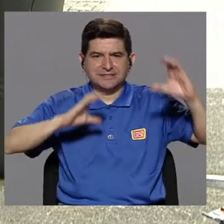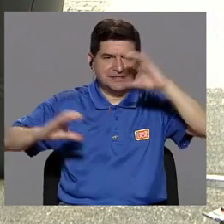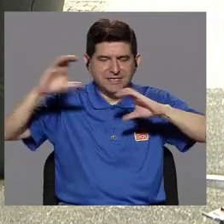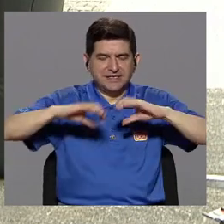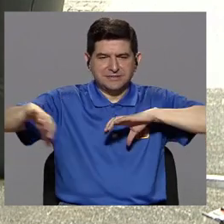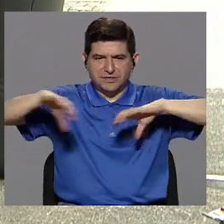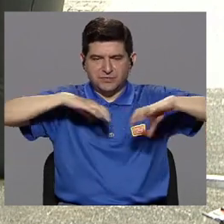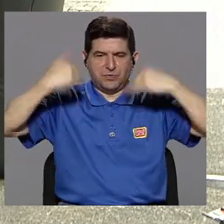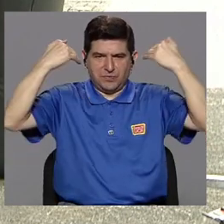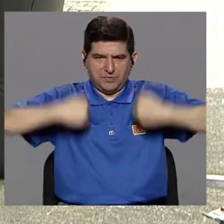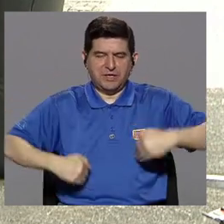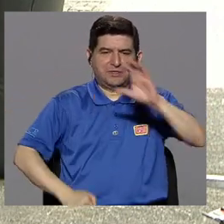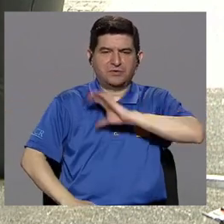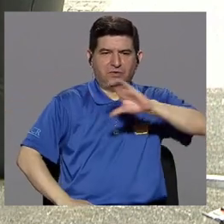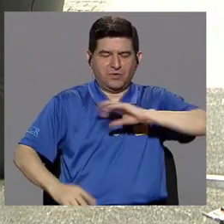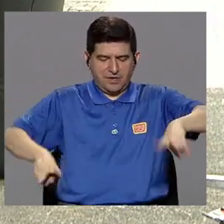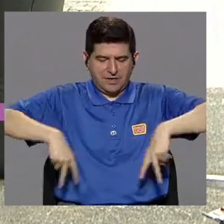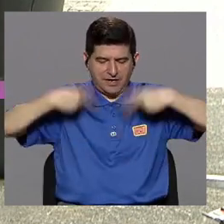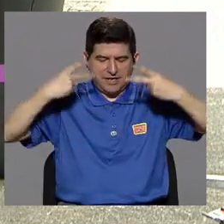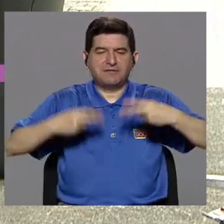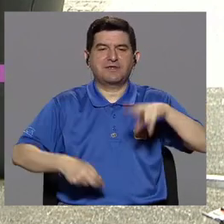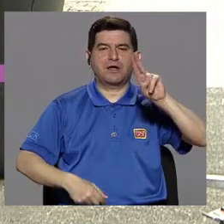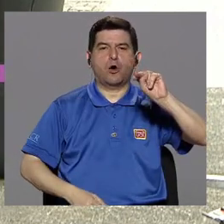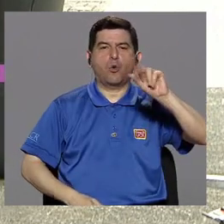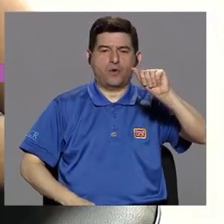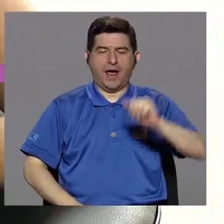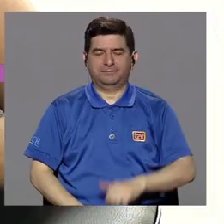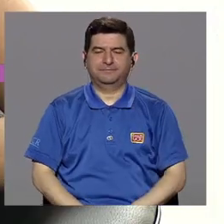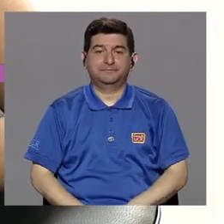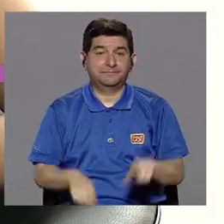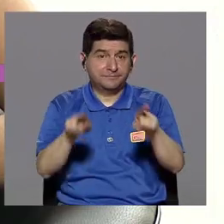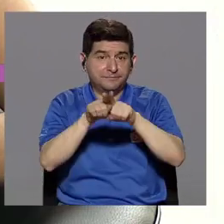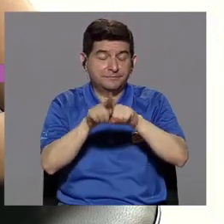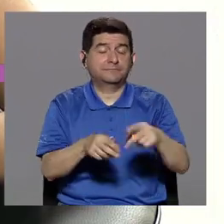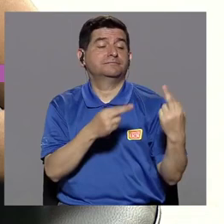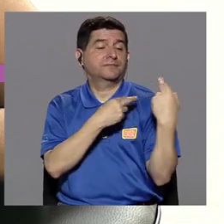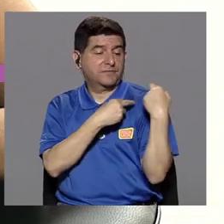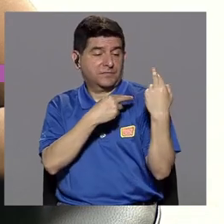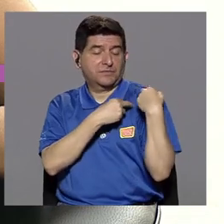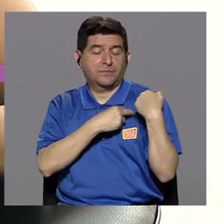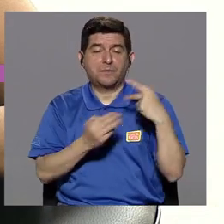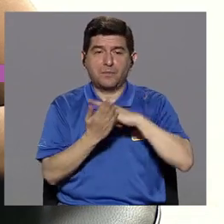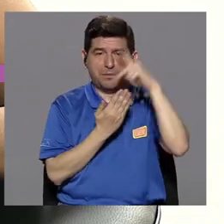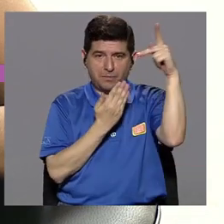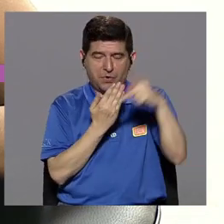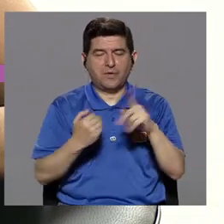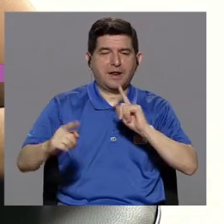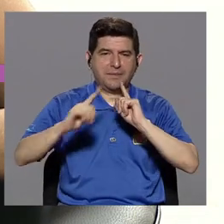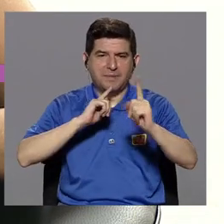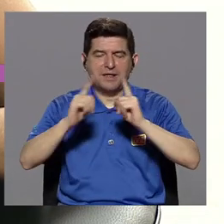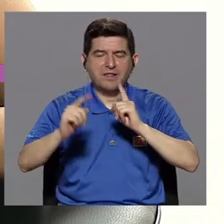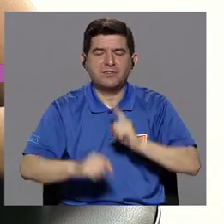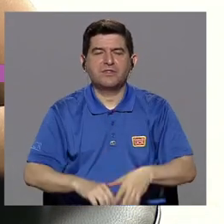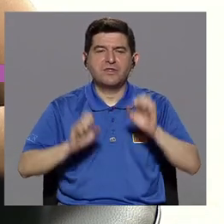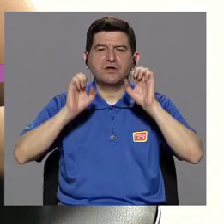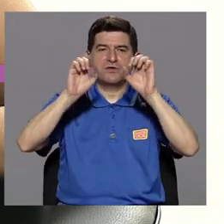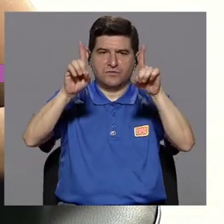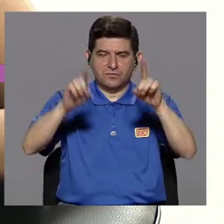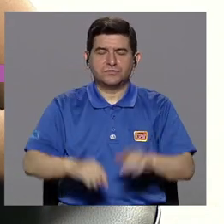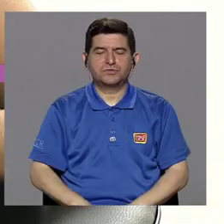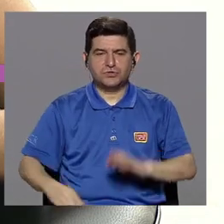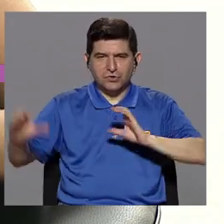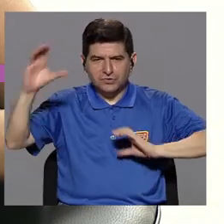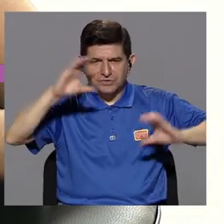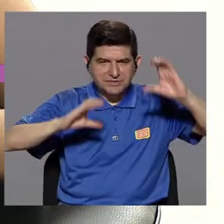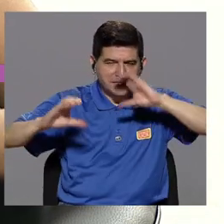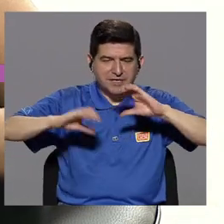Humano y Calidad de Vida de la Universidad Nacional. Además es el responsable del programa de difusión educativa de las Ciencias